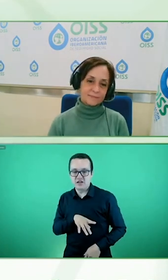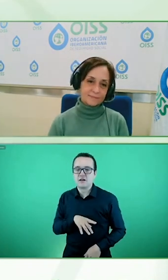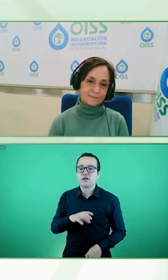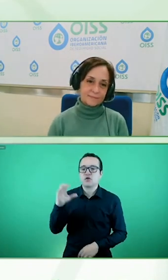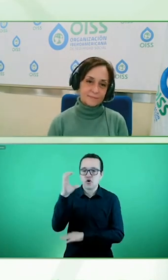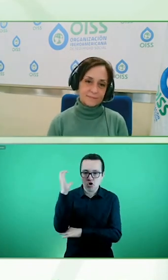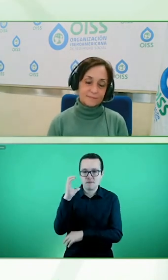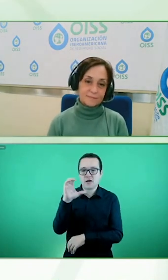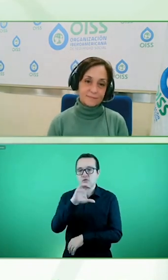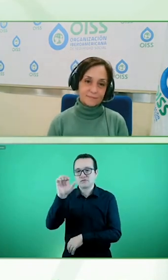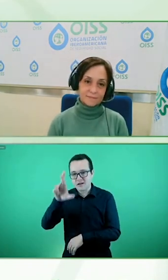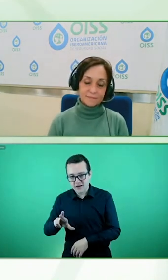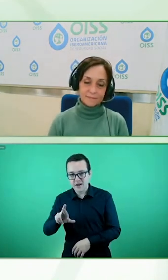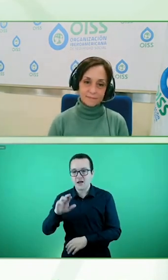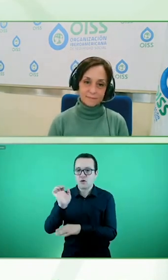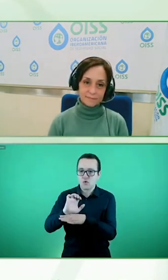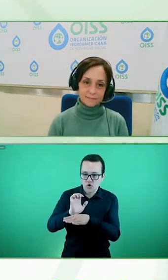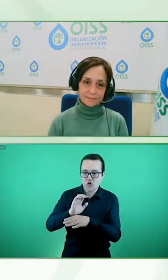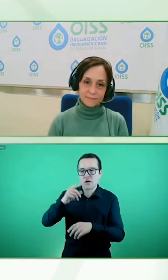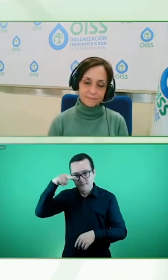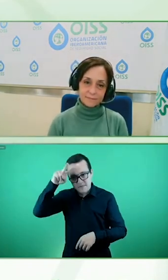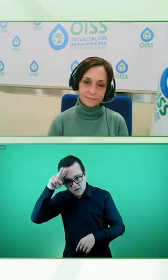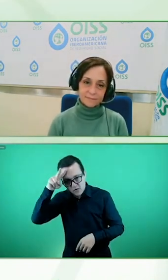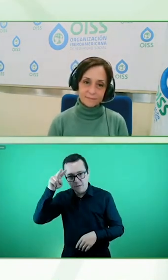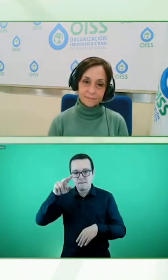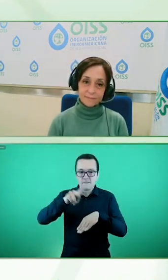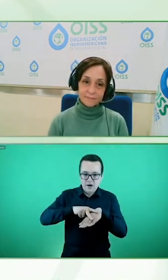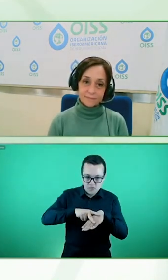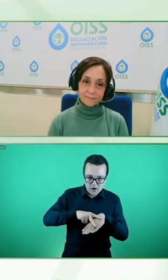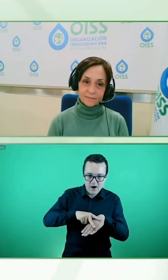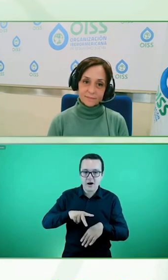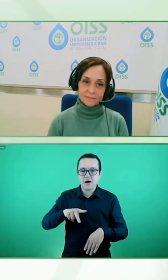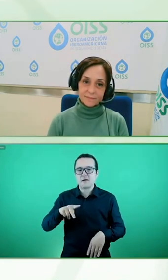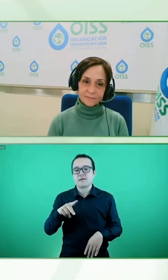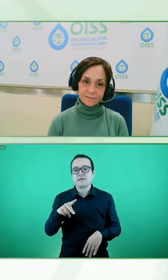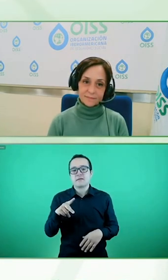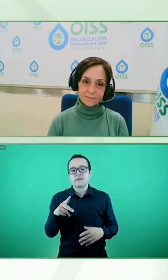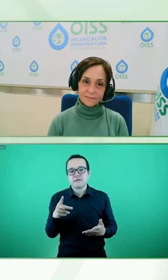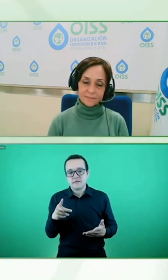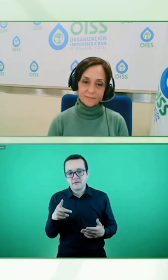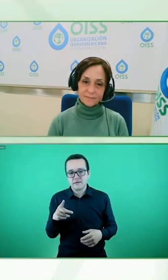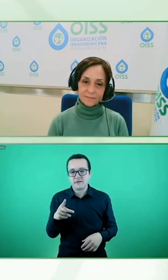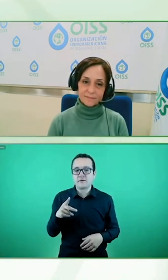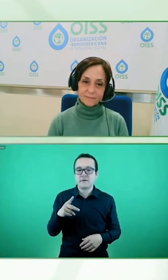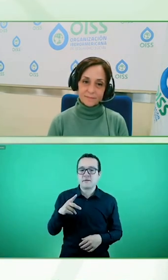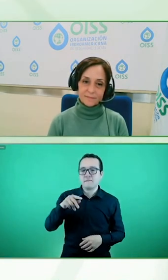Paraguay, Perú, Panamá y Uruguay. Si la lista está actualizada, sí, espero.